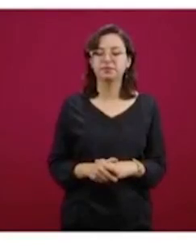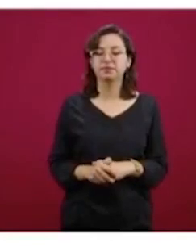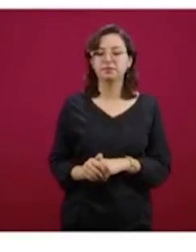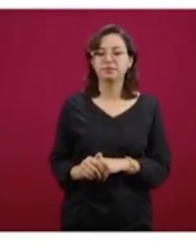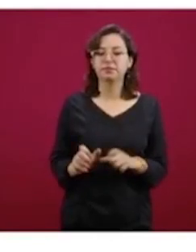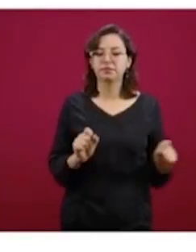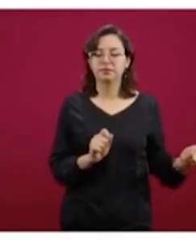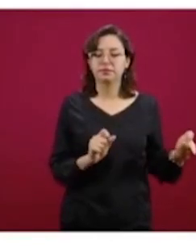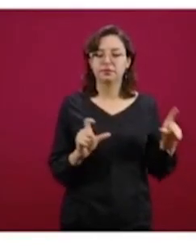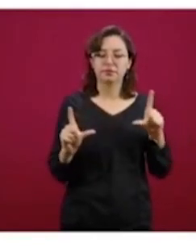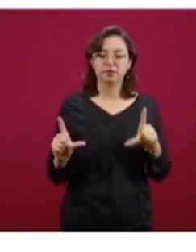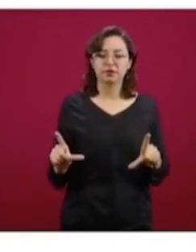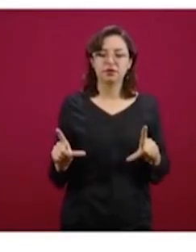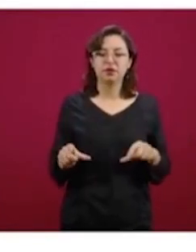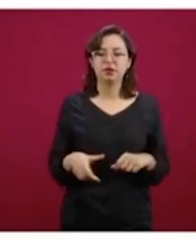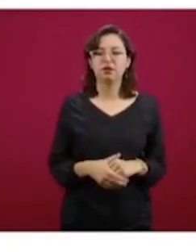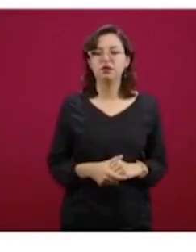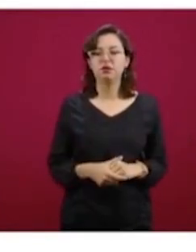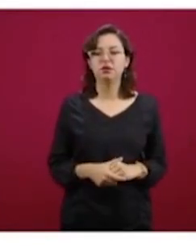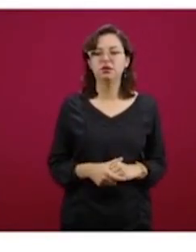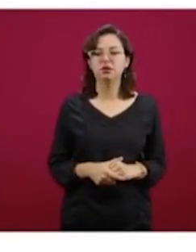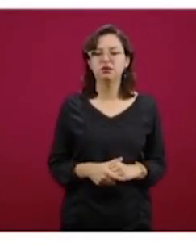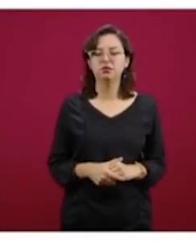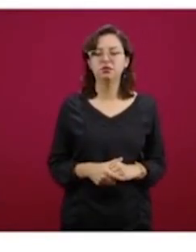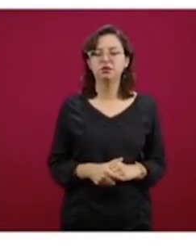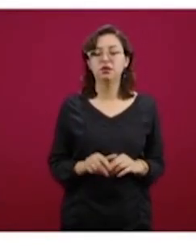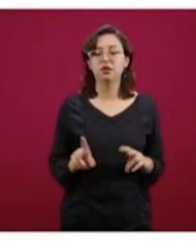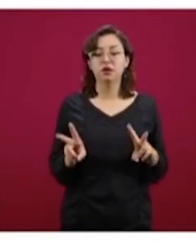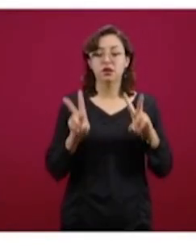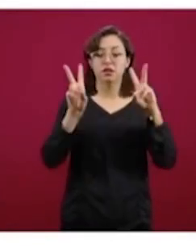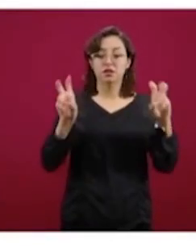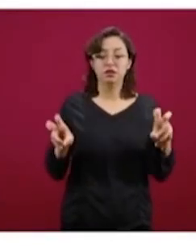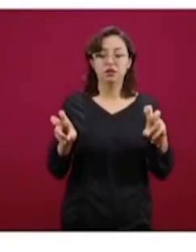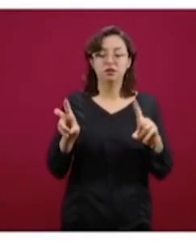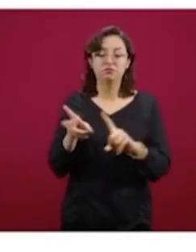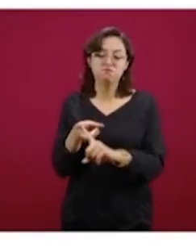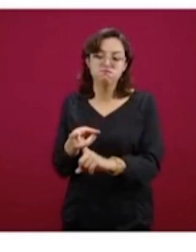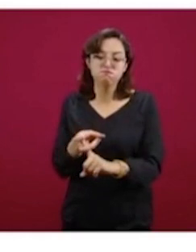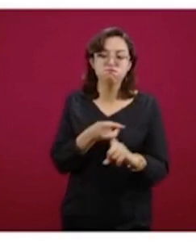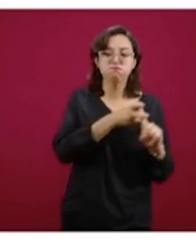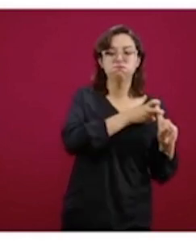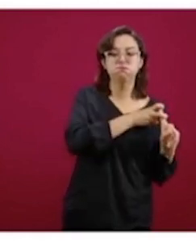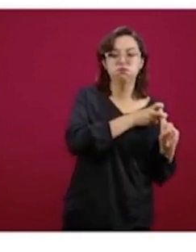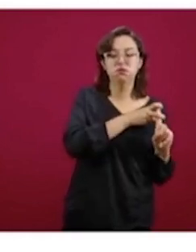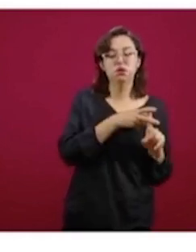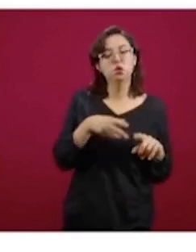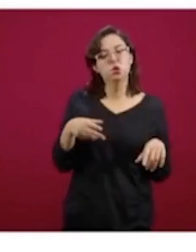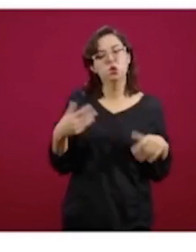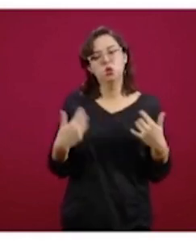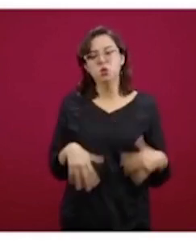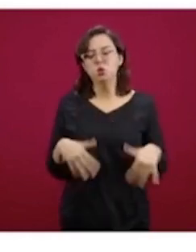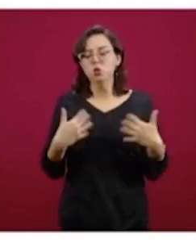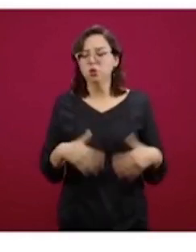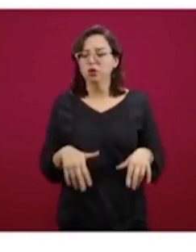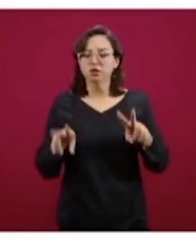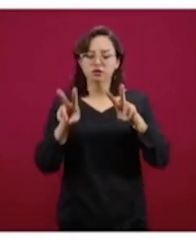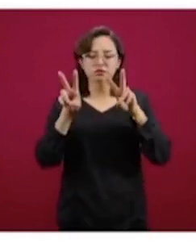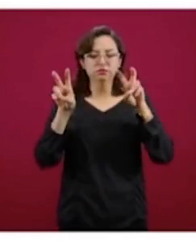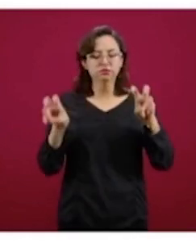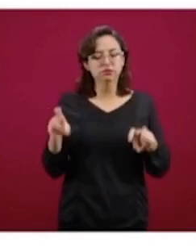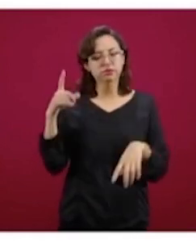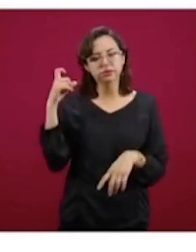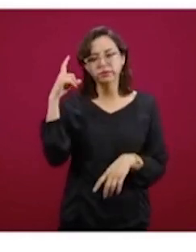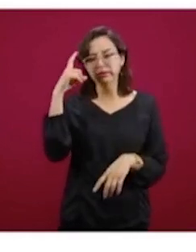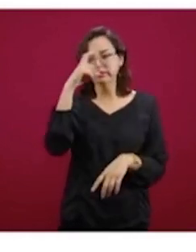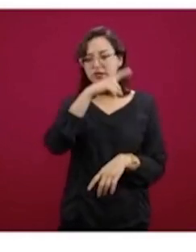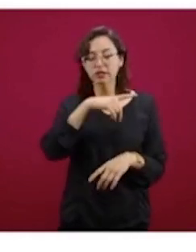En el tema del secuestro, que es un tema altamente sensible, recibimos el país